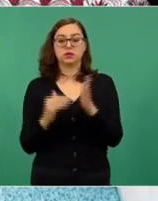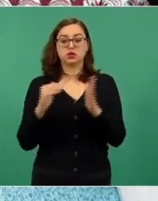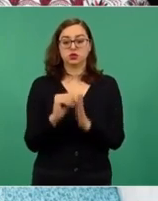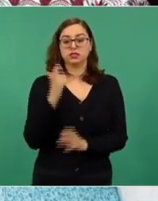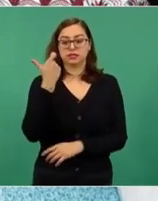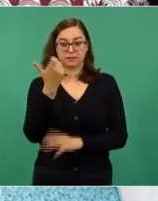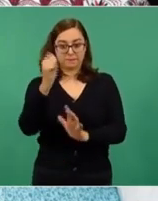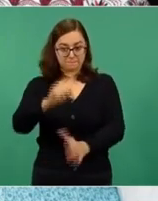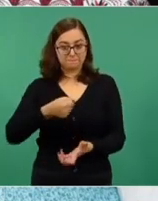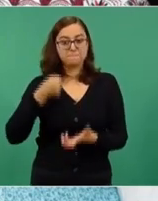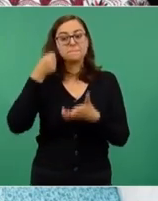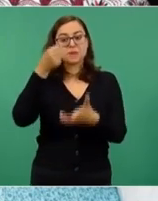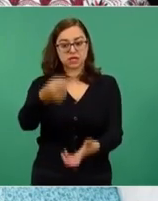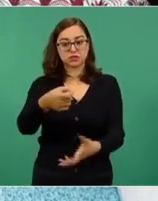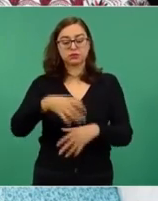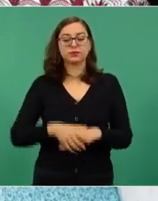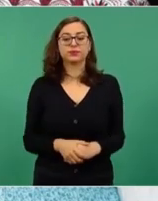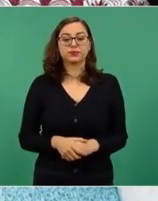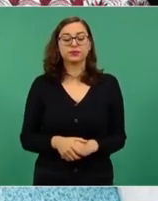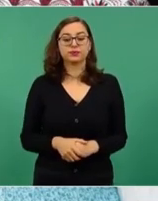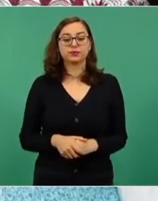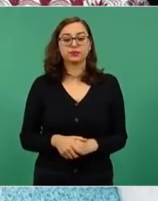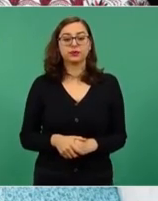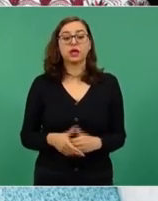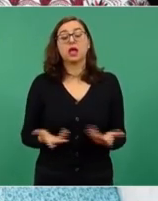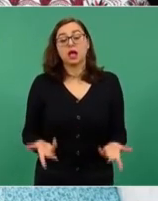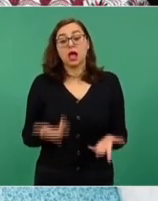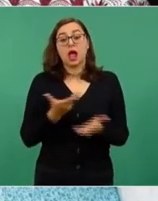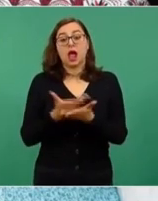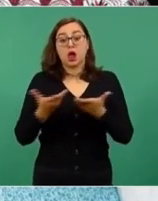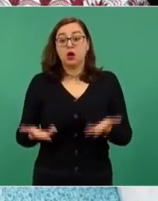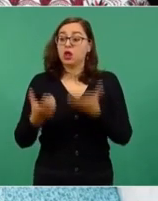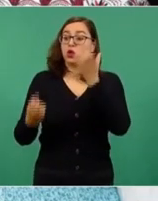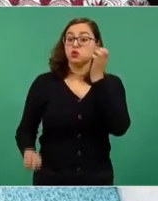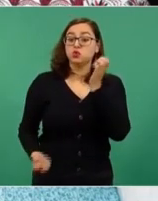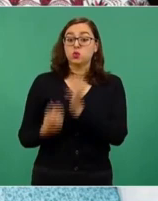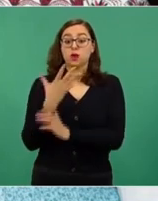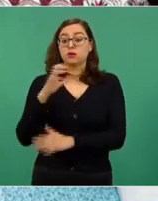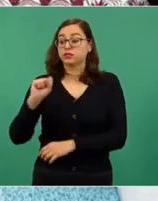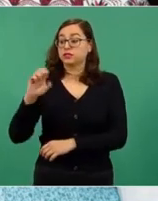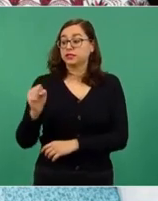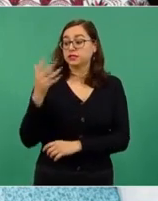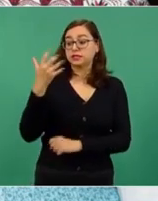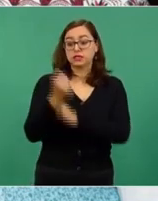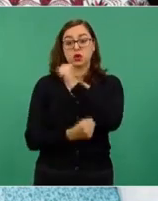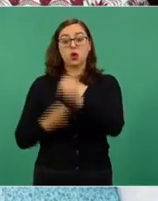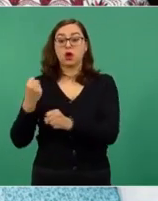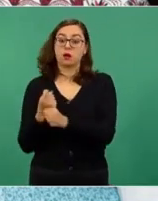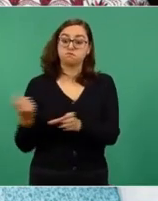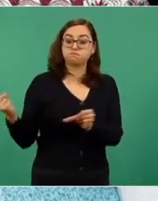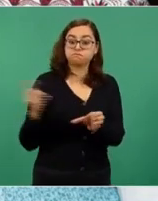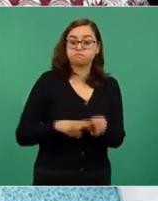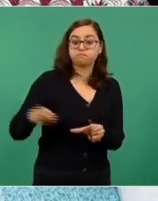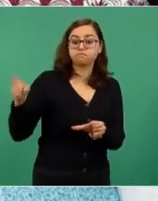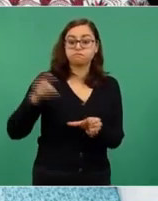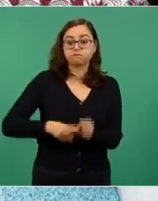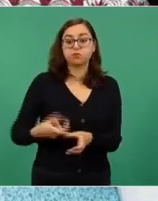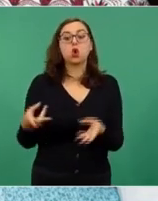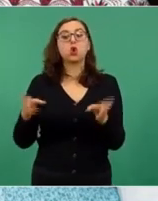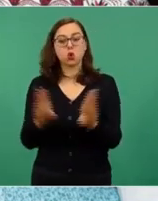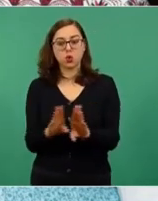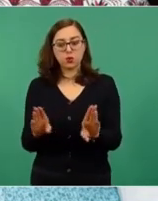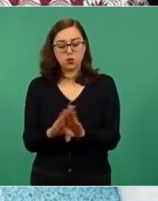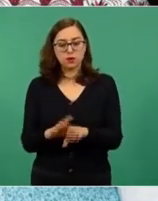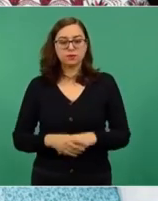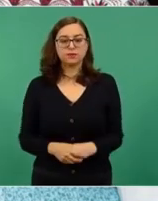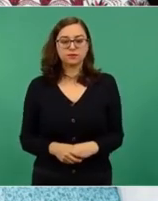Es como hasta ahora vamos. ¿Cómo hemos avanzado en la estrategia de incorporación? Adelante. Gracias.